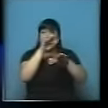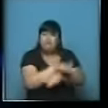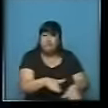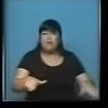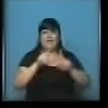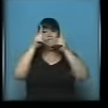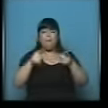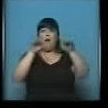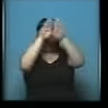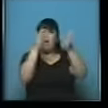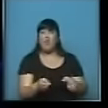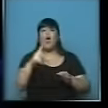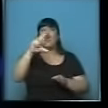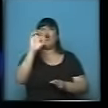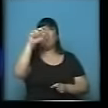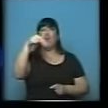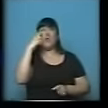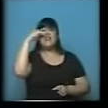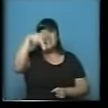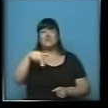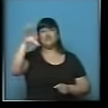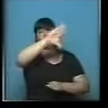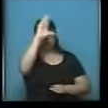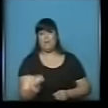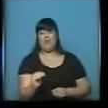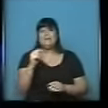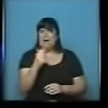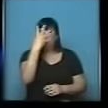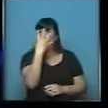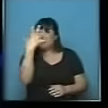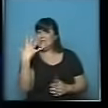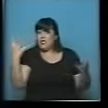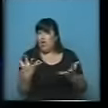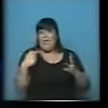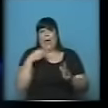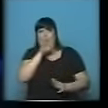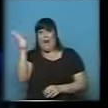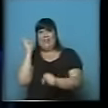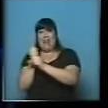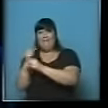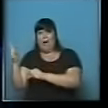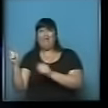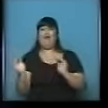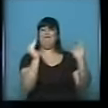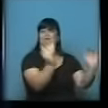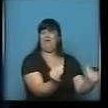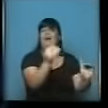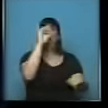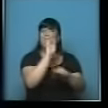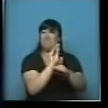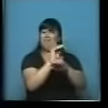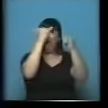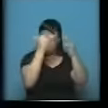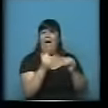y centros con INM por todo el país. Para que vos puedas dejar tu hijo de los 45 días mientras vas a trabajar, sabiendo que recibe nutrición,